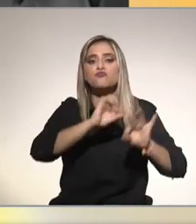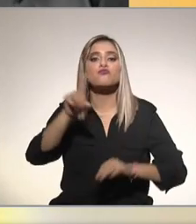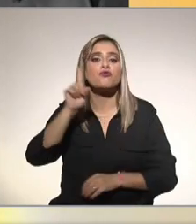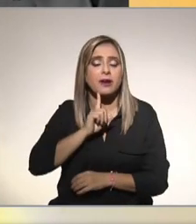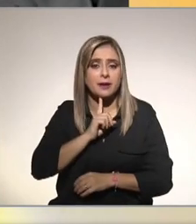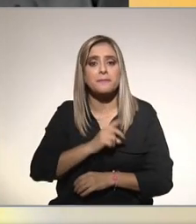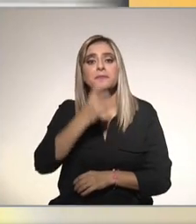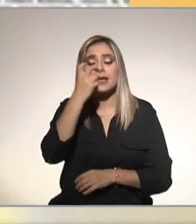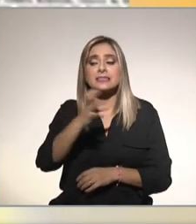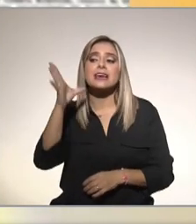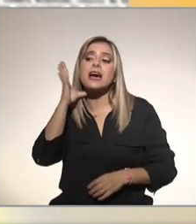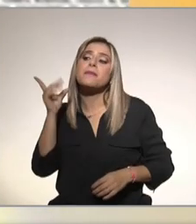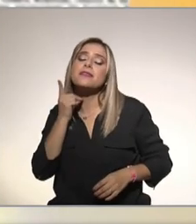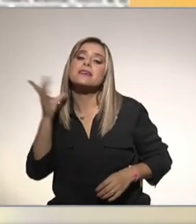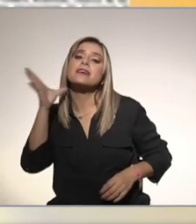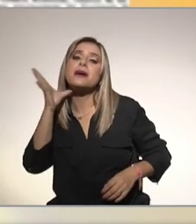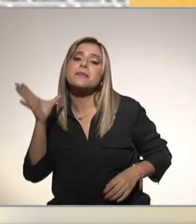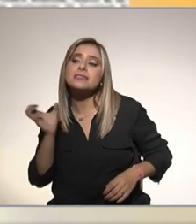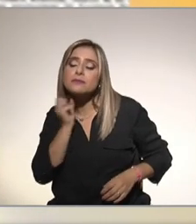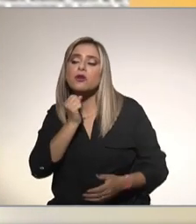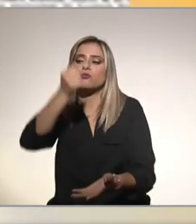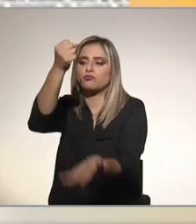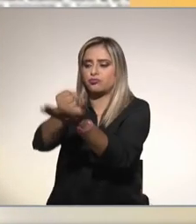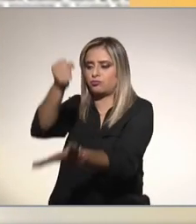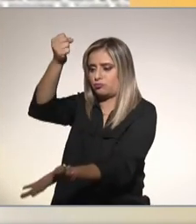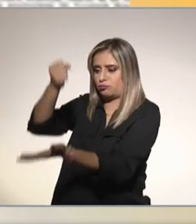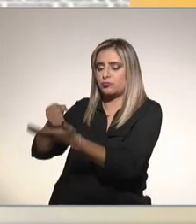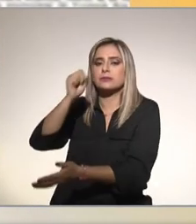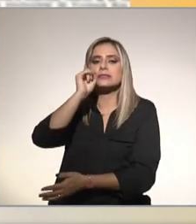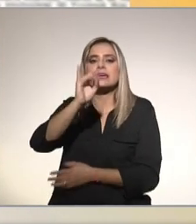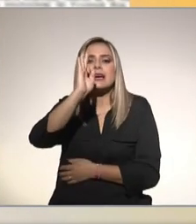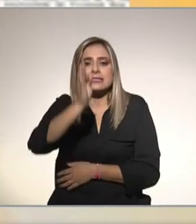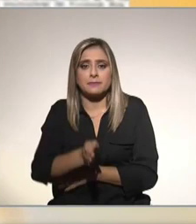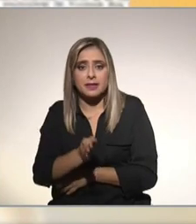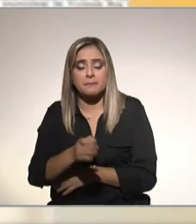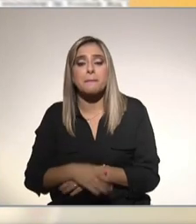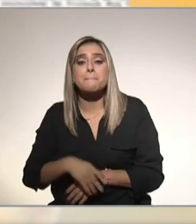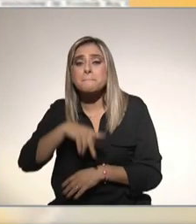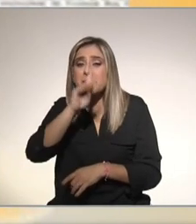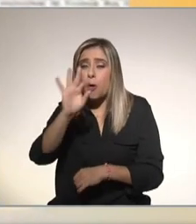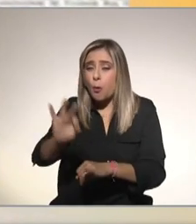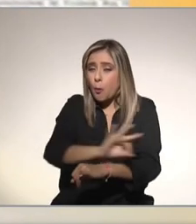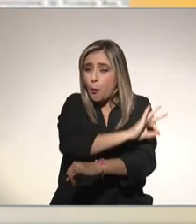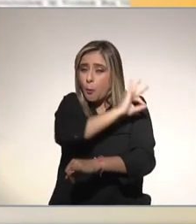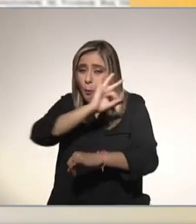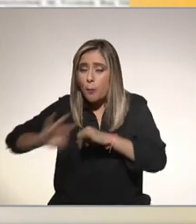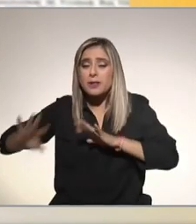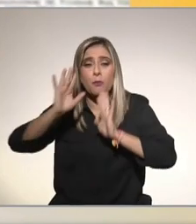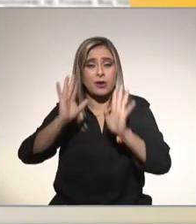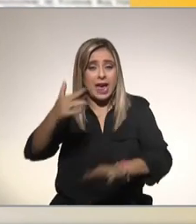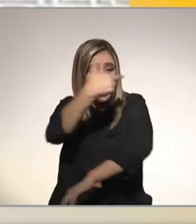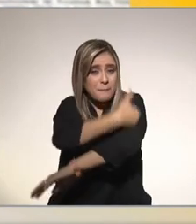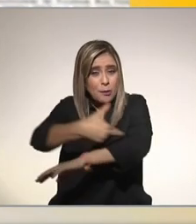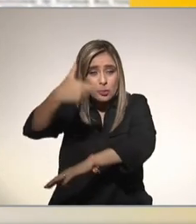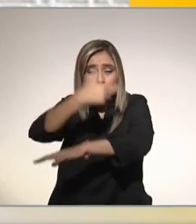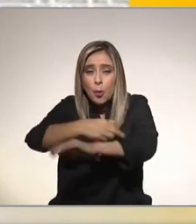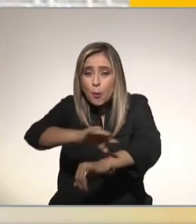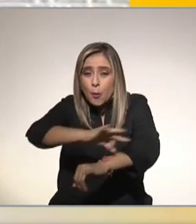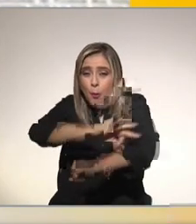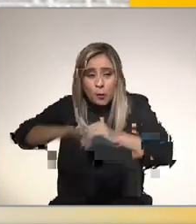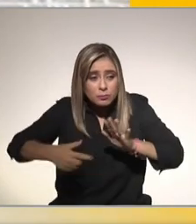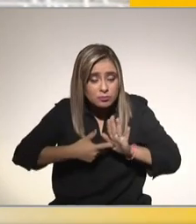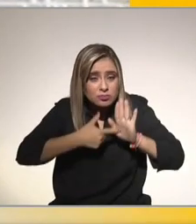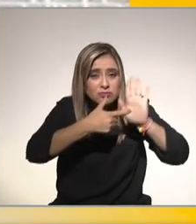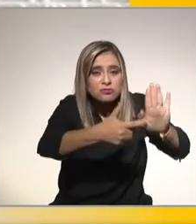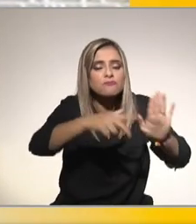aprobada por ambas cámaras de senadores y diputados pero en la última fase del proceso legislativo no se hizo